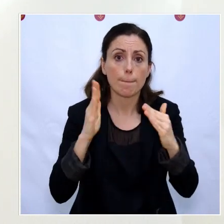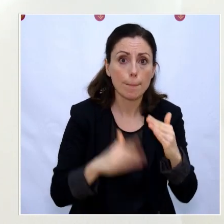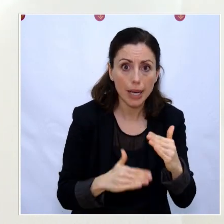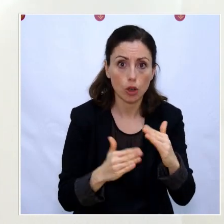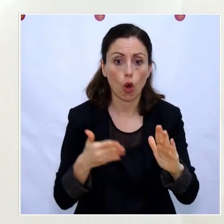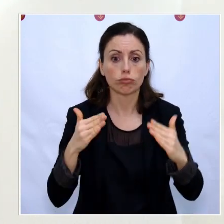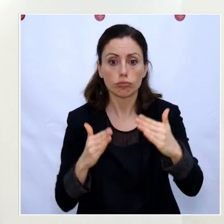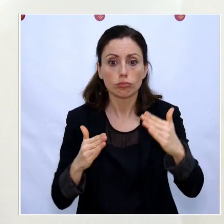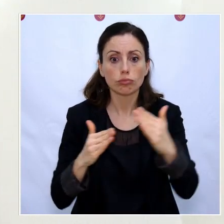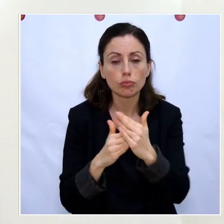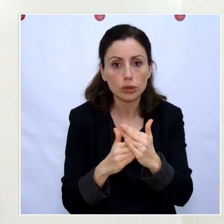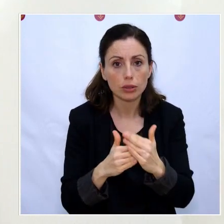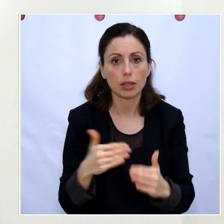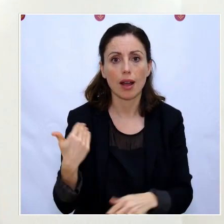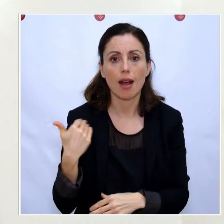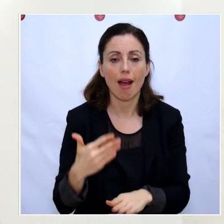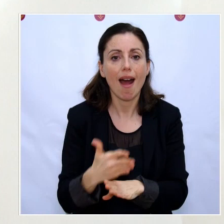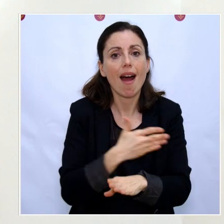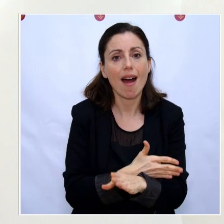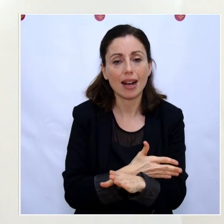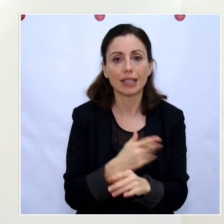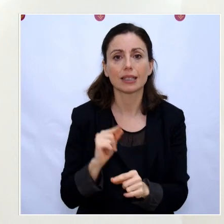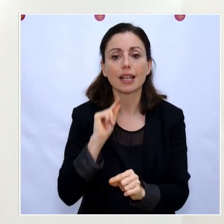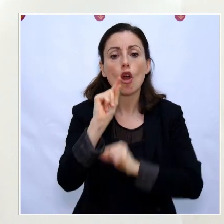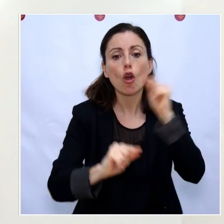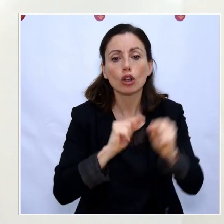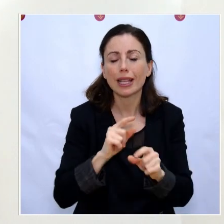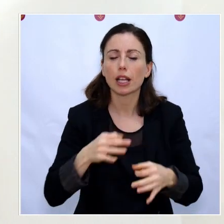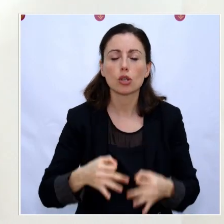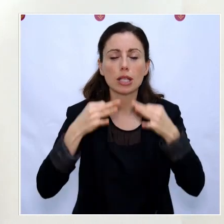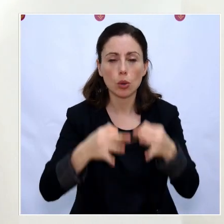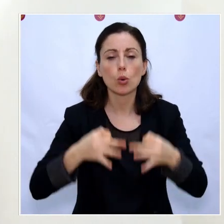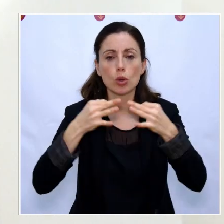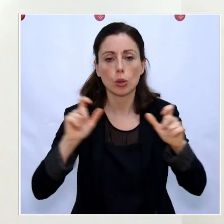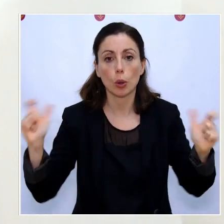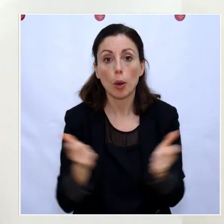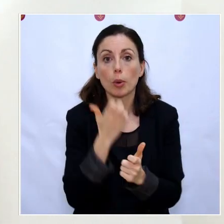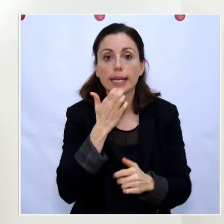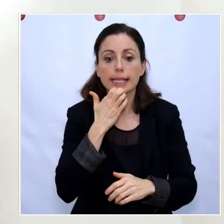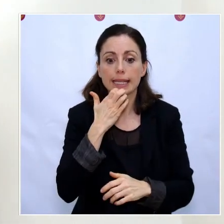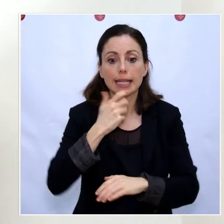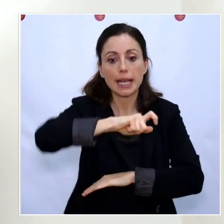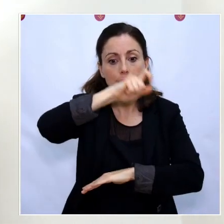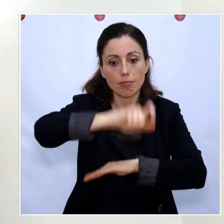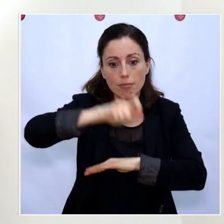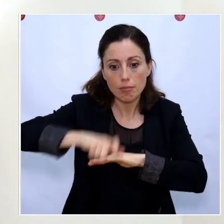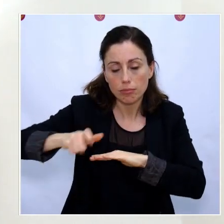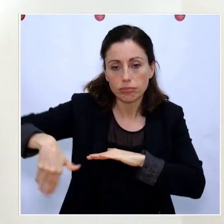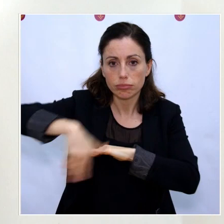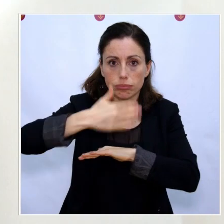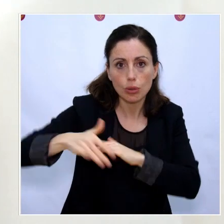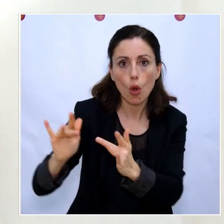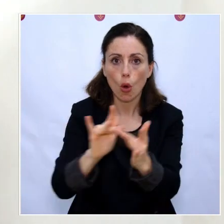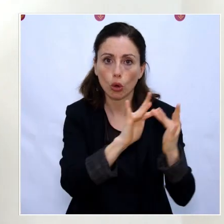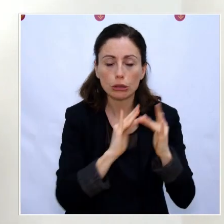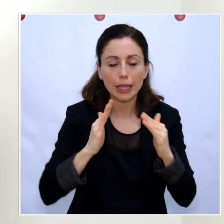el hecho que disminuyan los contagios que seguro que los hay cuando una persona va a trabajar y se junta con otro compañero, le pasa un